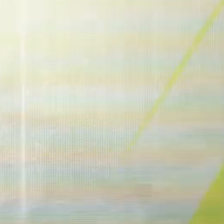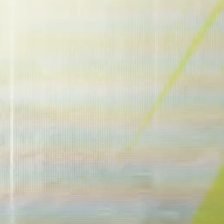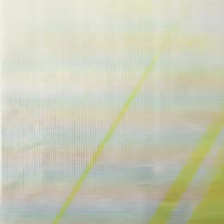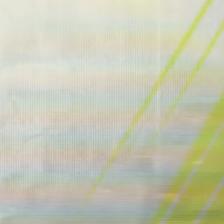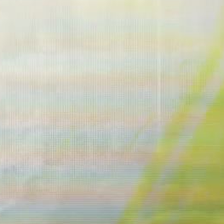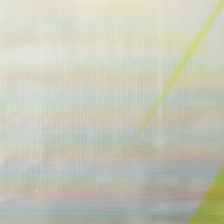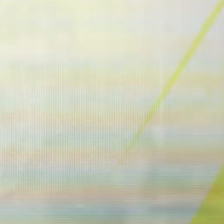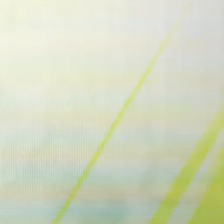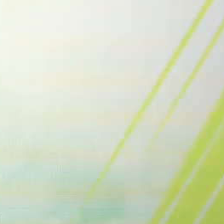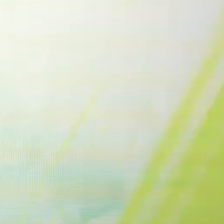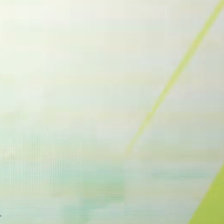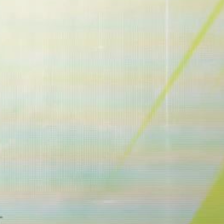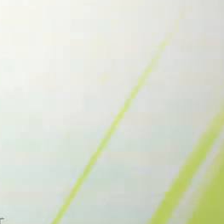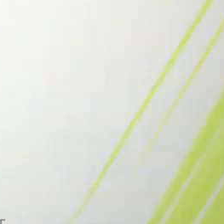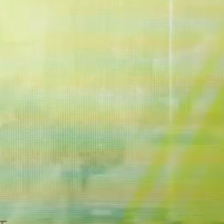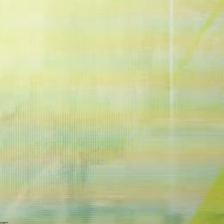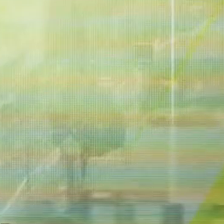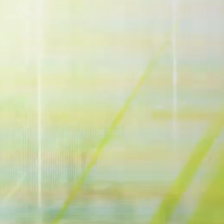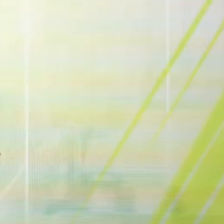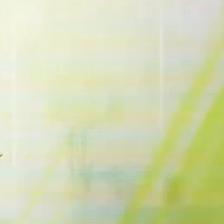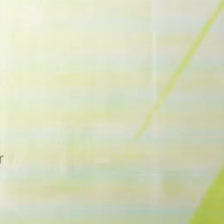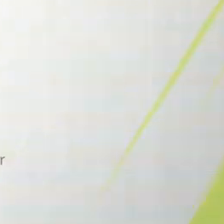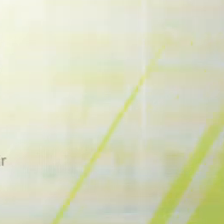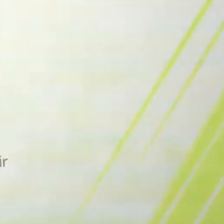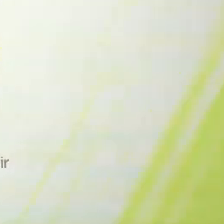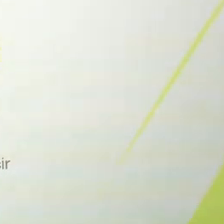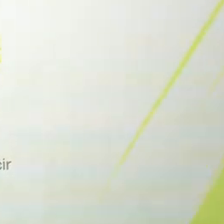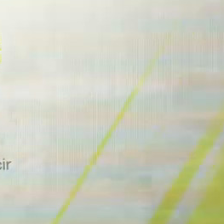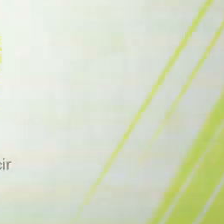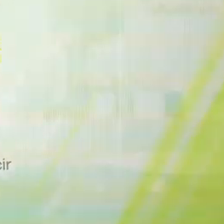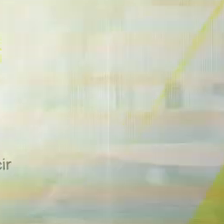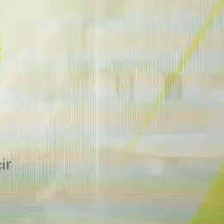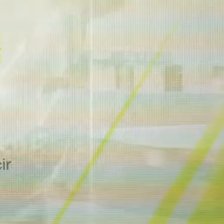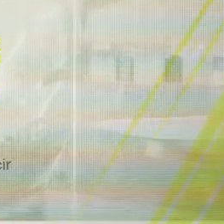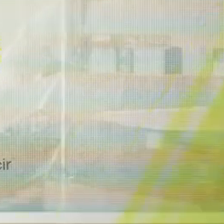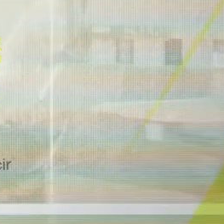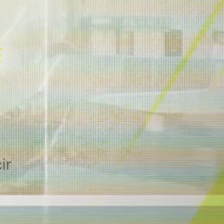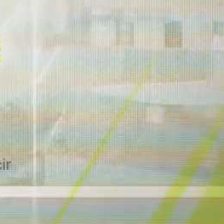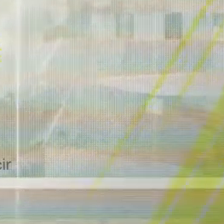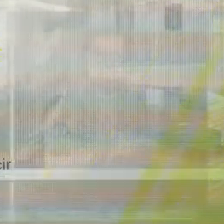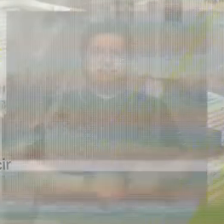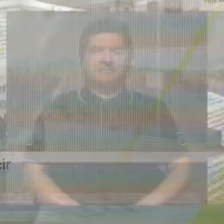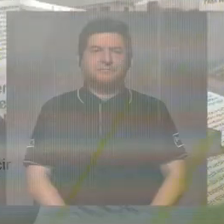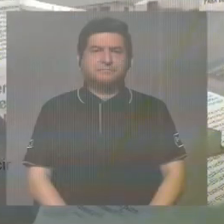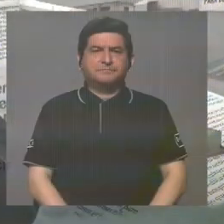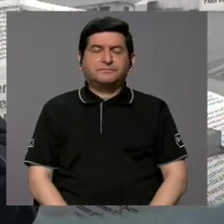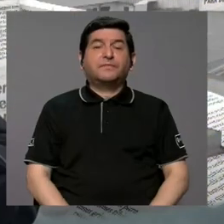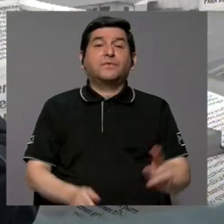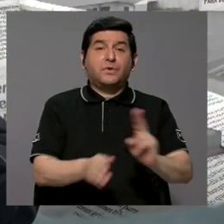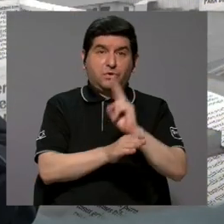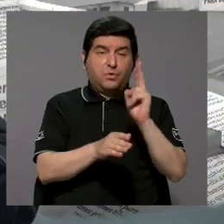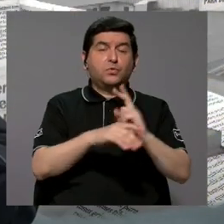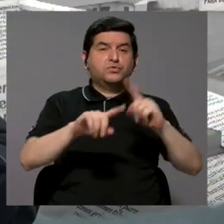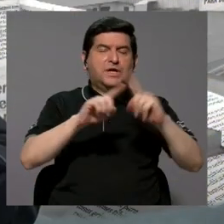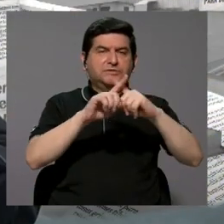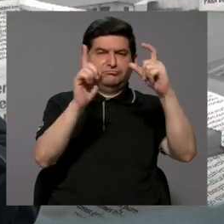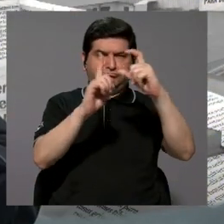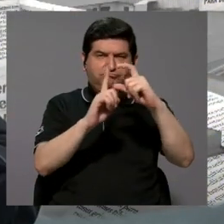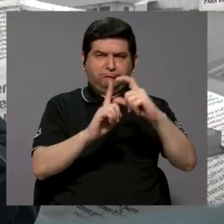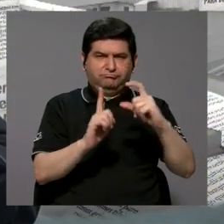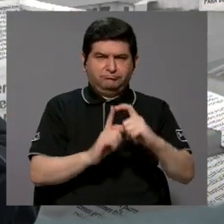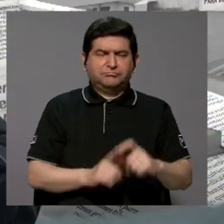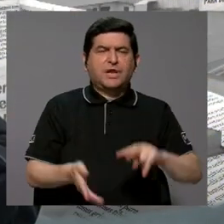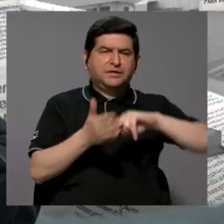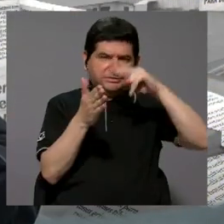improvisado, peligroso y potencialmente inconstitucional. Realmente usan varios términos,